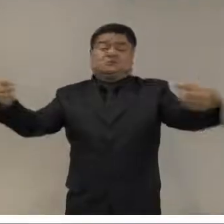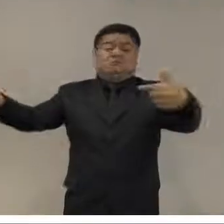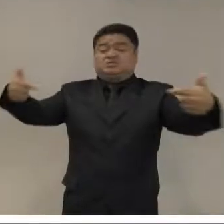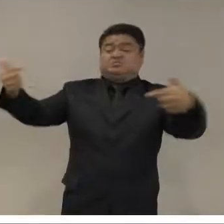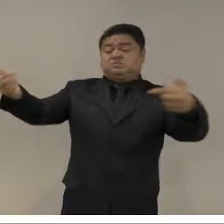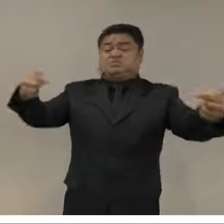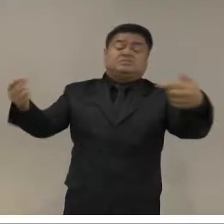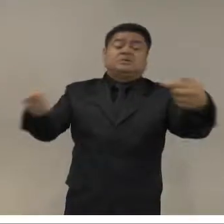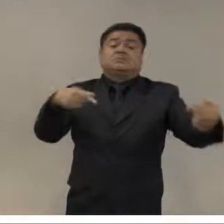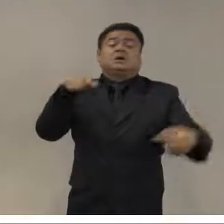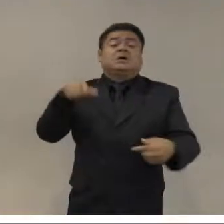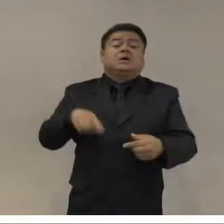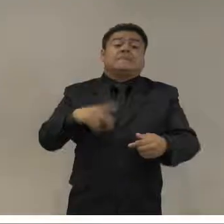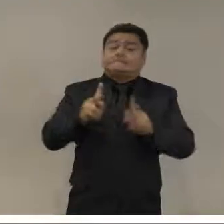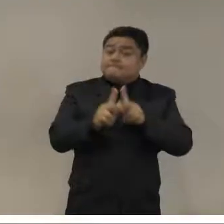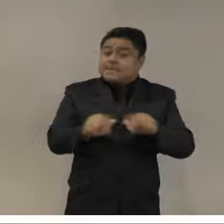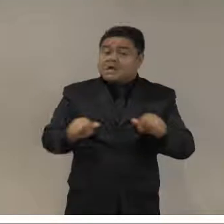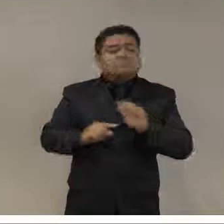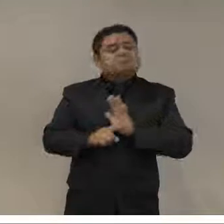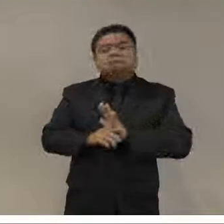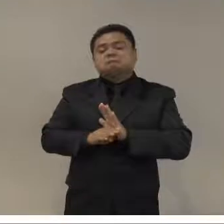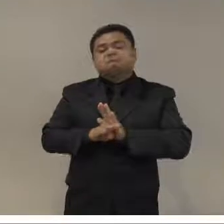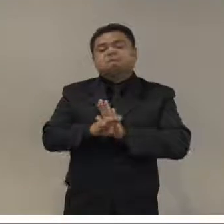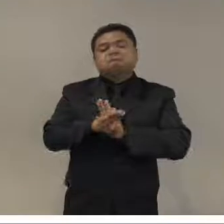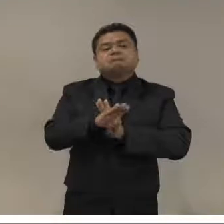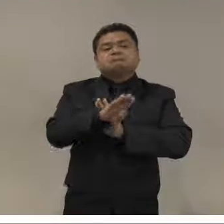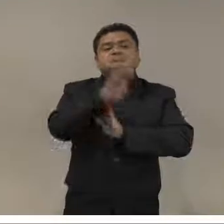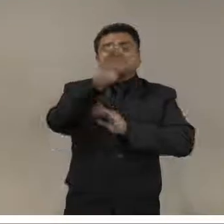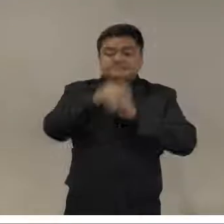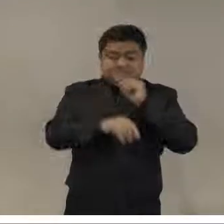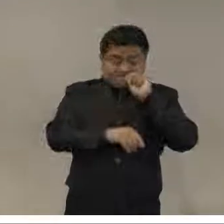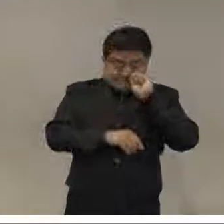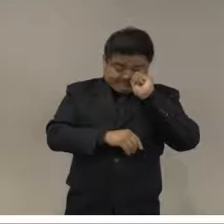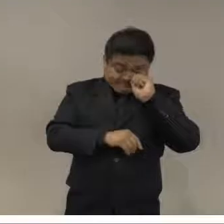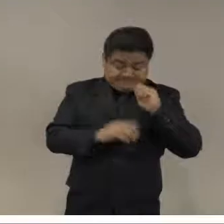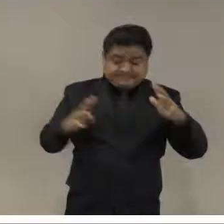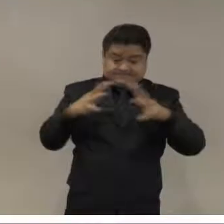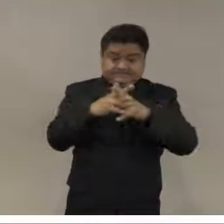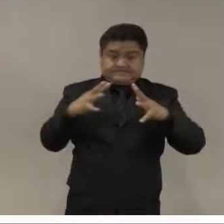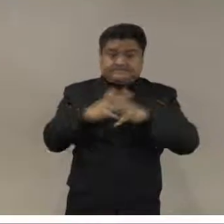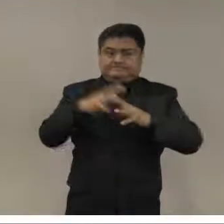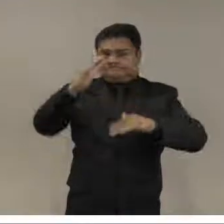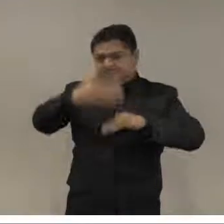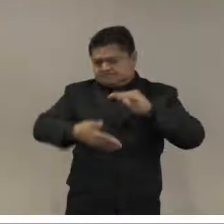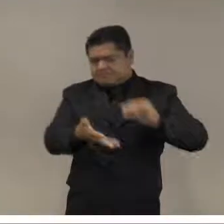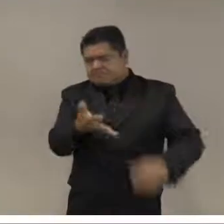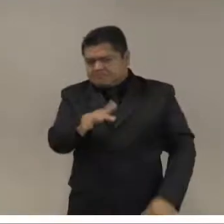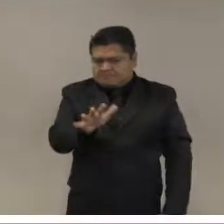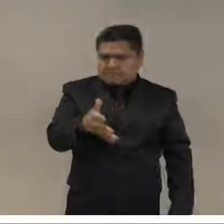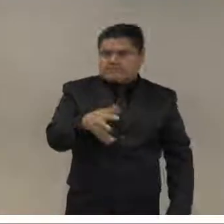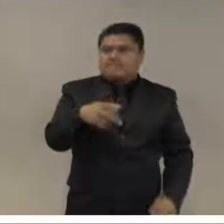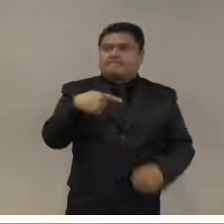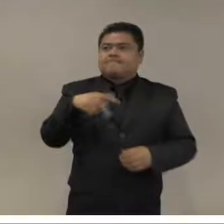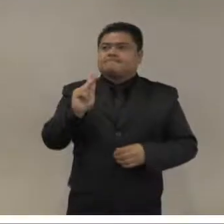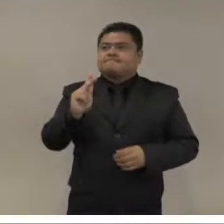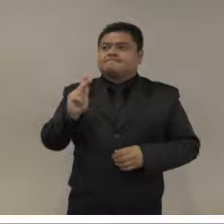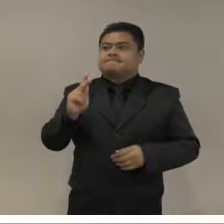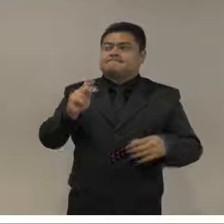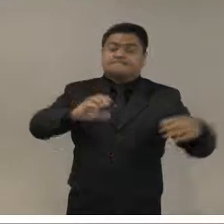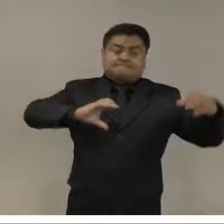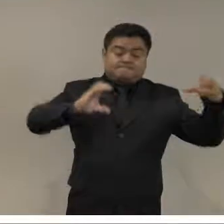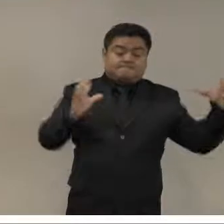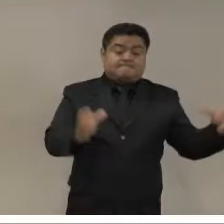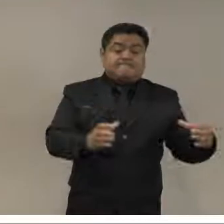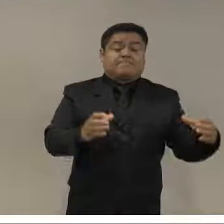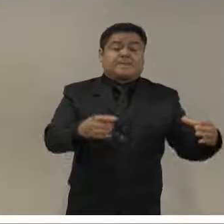internos históricos de las Fuerzas Armadas colombianas. Terminó la guerra, más o menos, pero las Fuerzas Armadas no se están